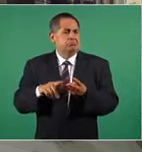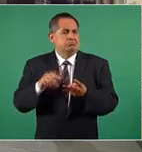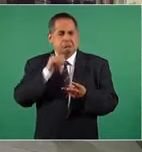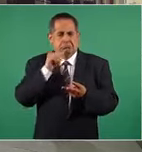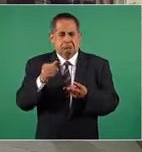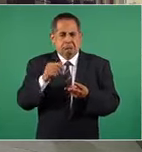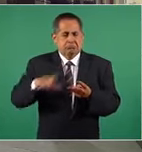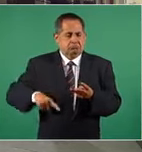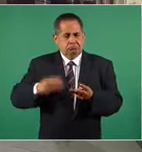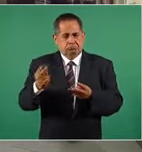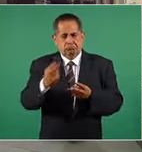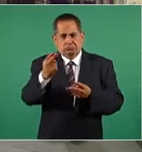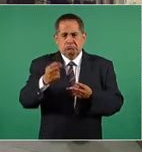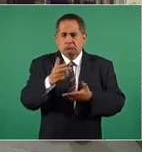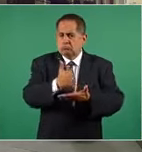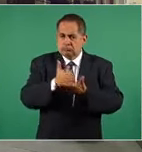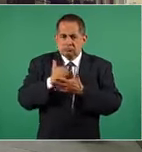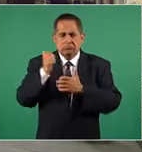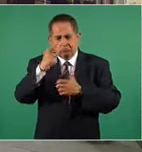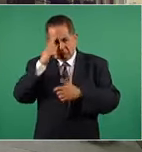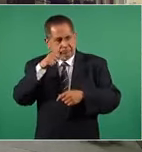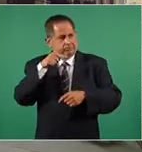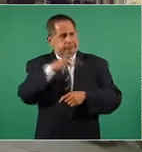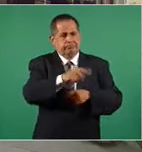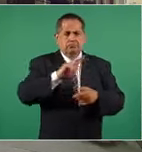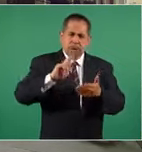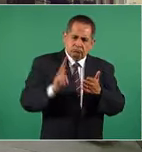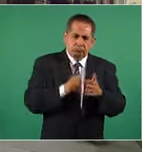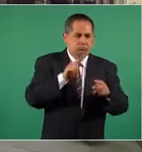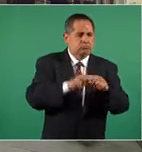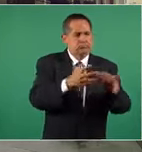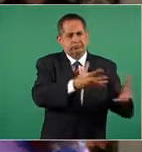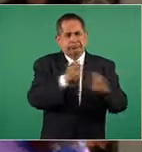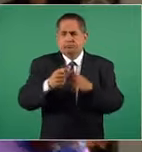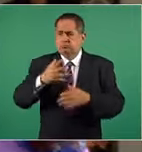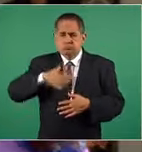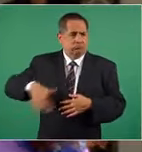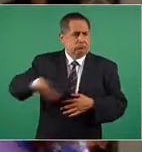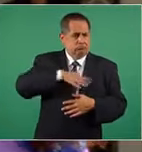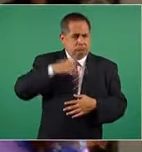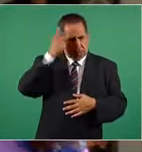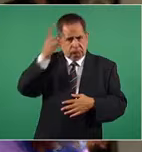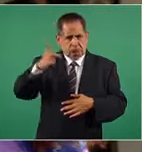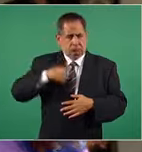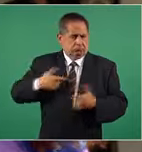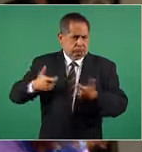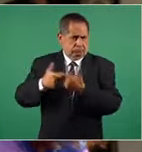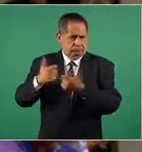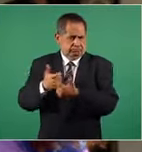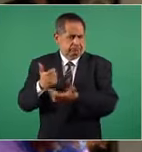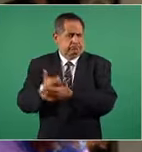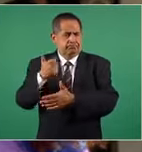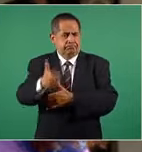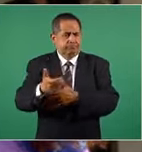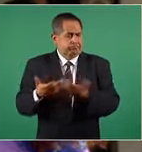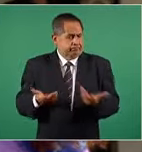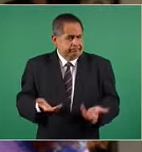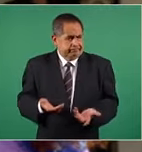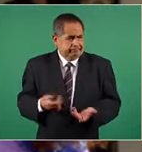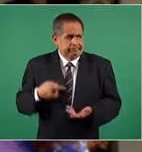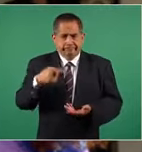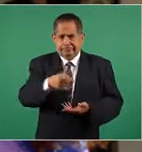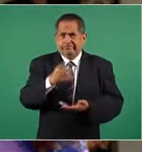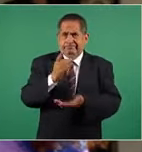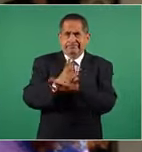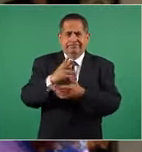de usted que los ayude a recuperar el parque que era de ellos que era nuestro pues porque lo pagamos con nuestros recursos quizá fue el